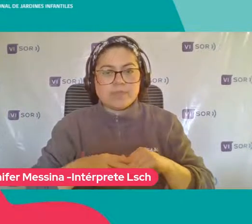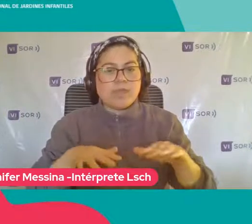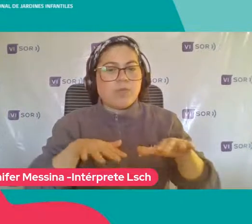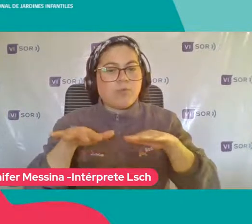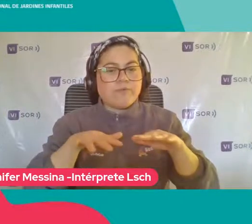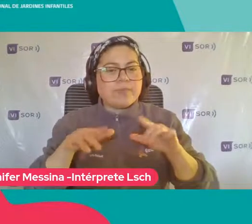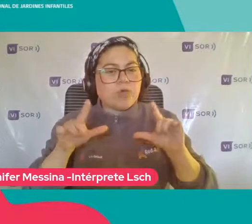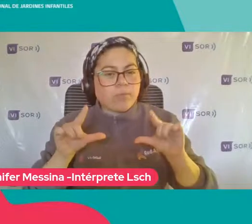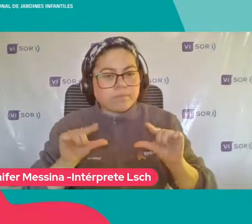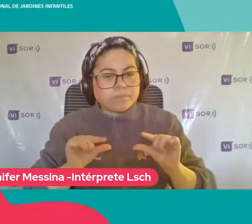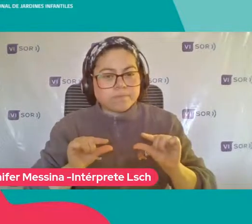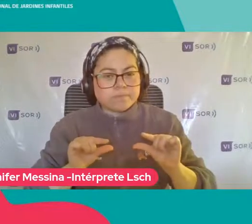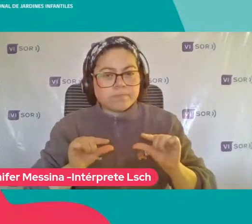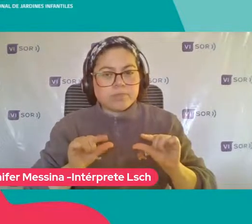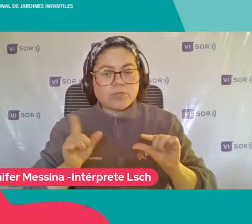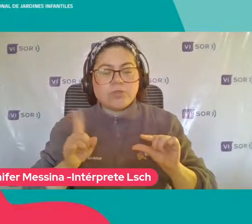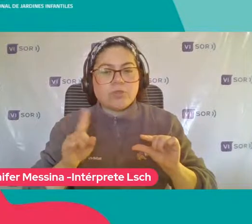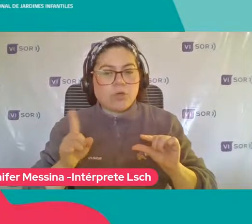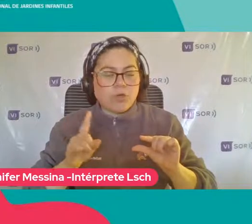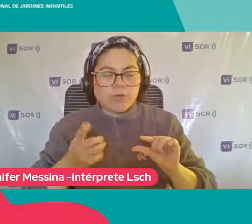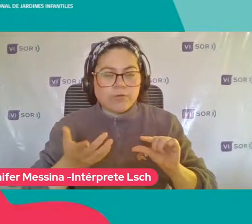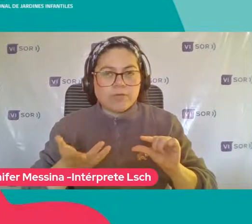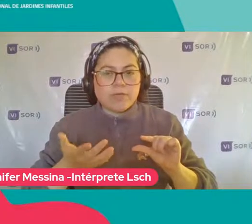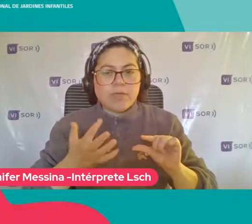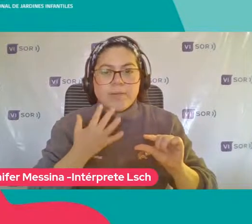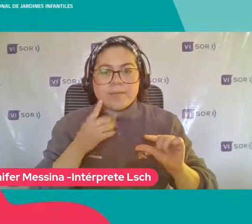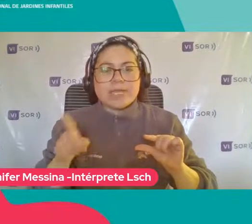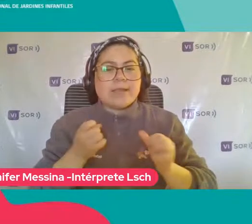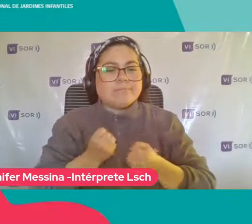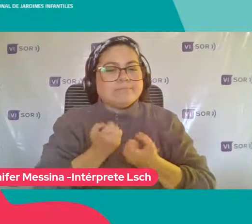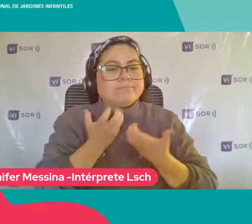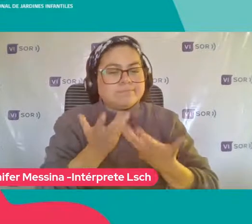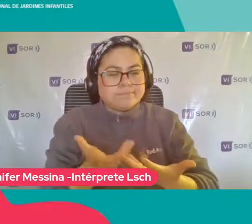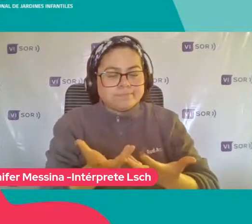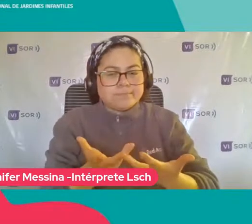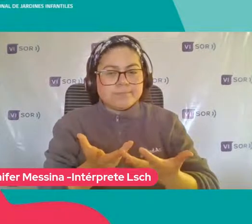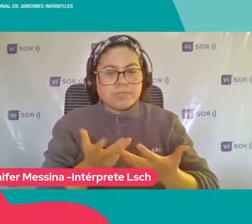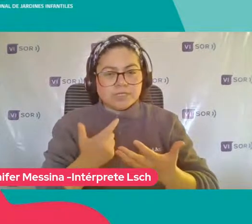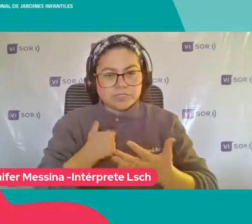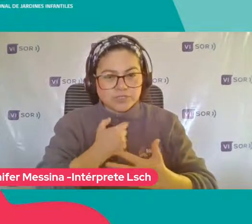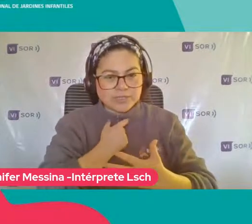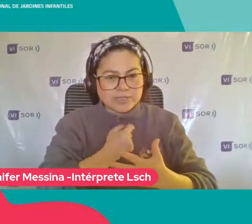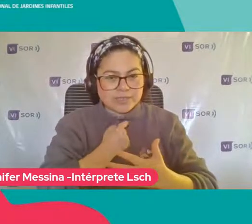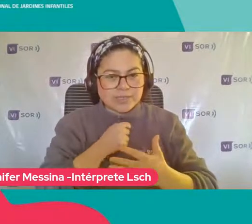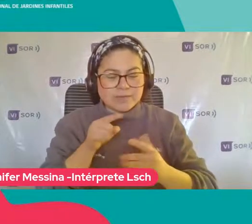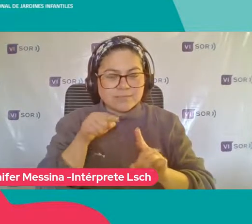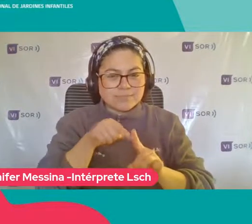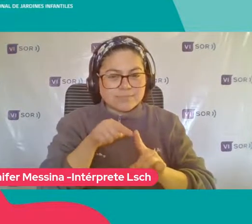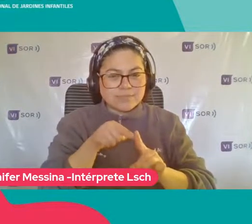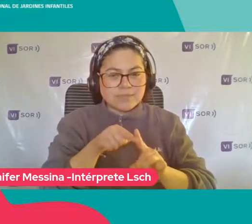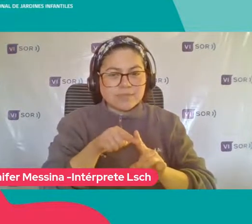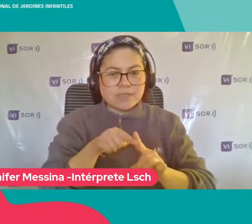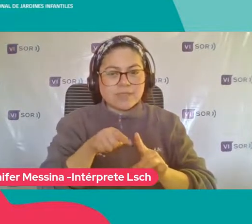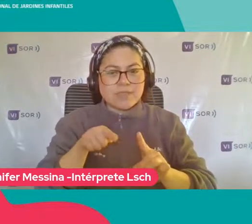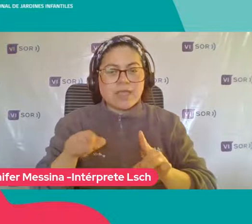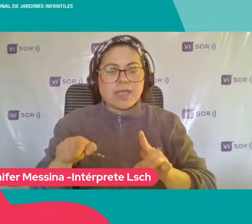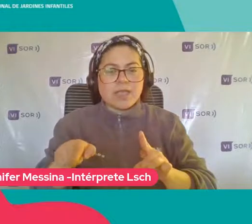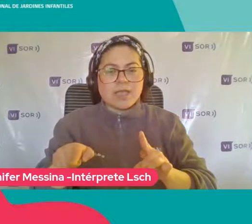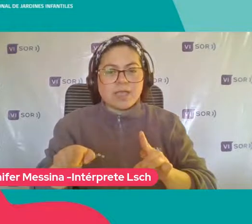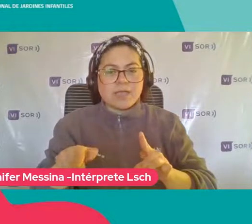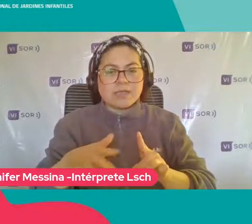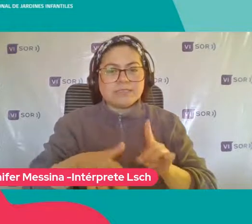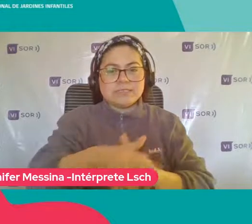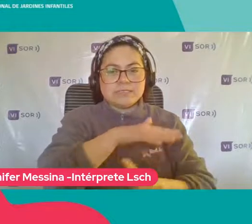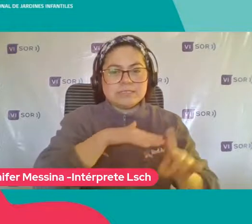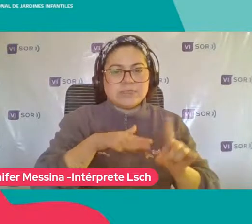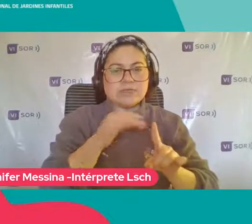Yo no quiero que se note menos Porque el fondo Es su expresión Lo que yo quiero Es que para él Sea más funcional Estar en una situación Que a él